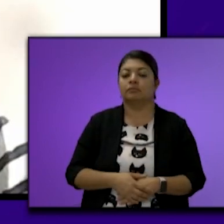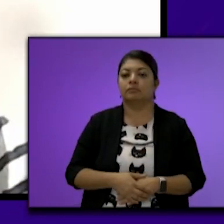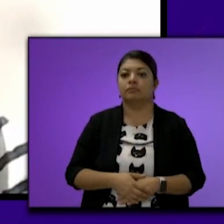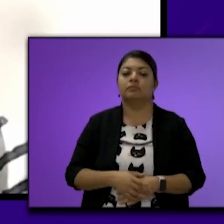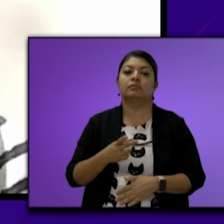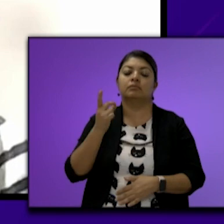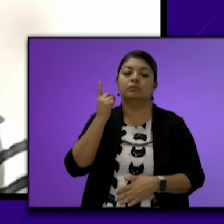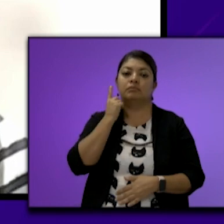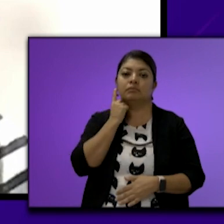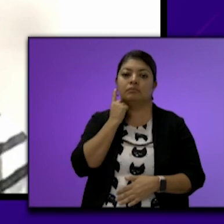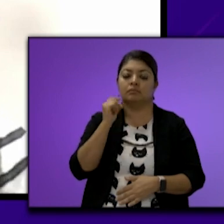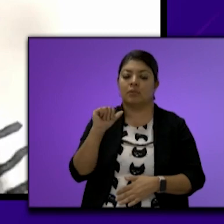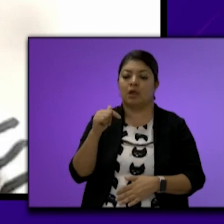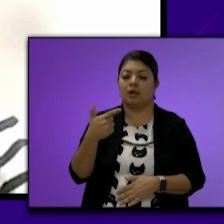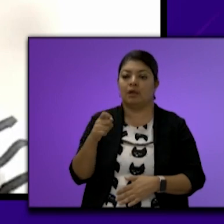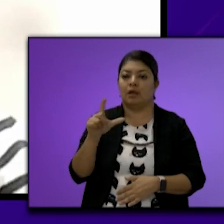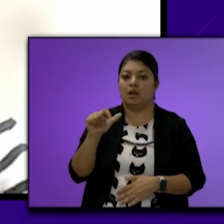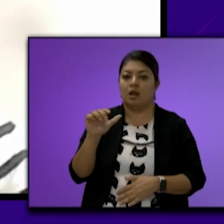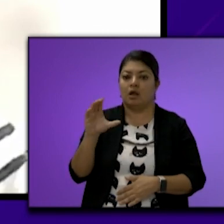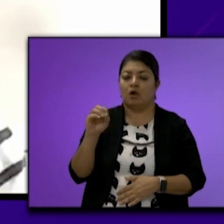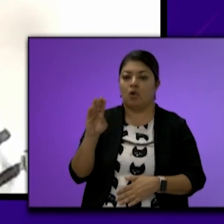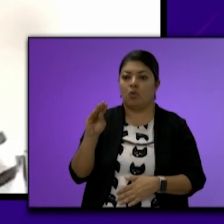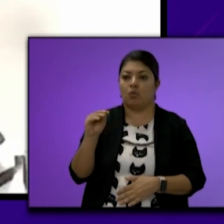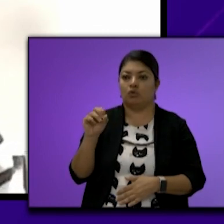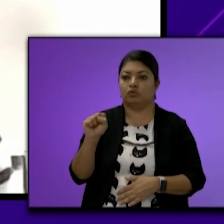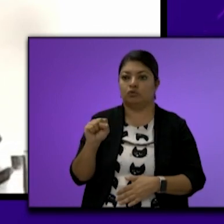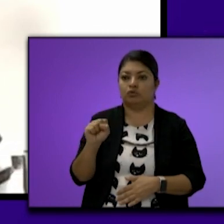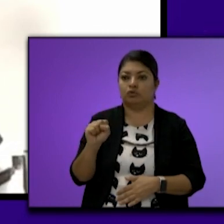Diputada Ángela Cobos Maldonado